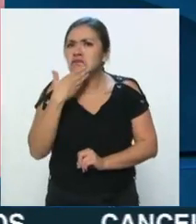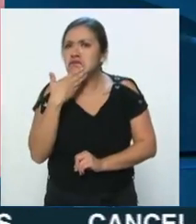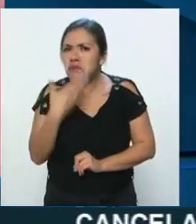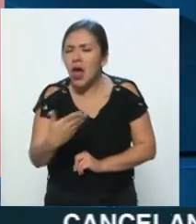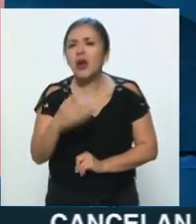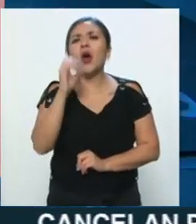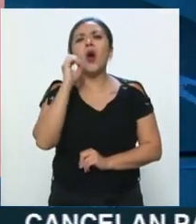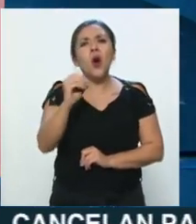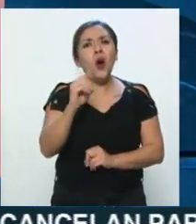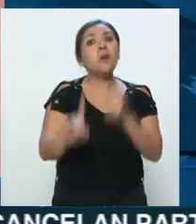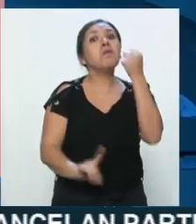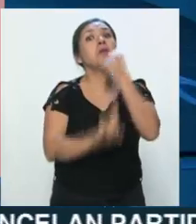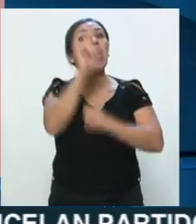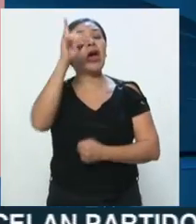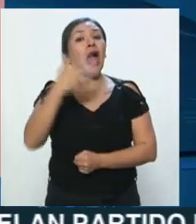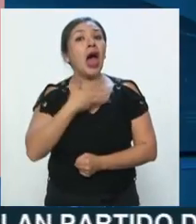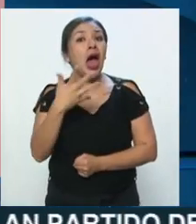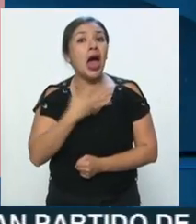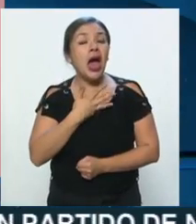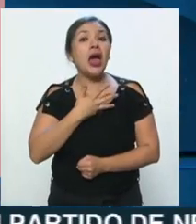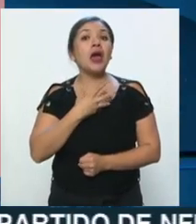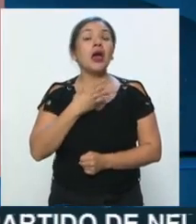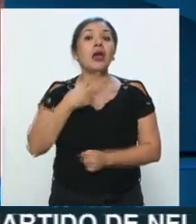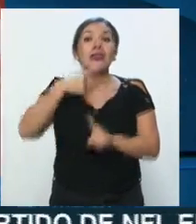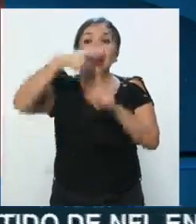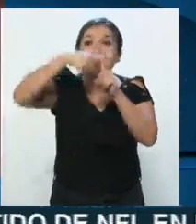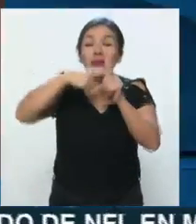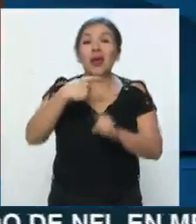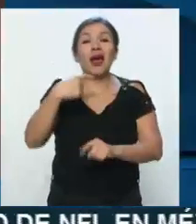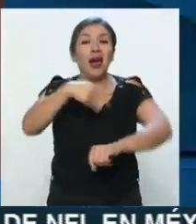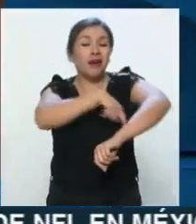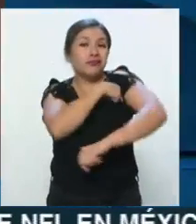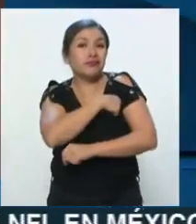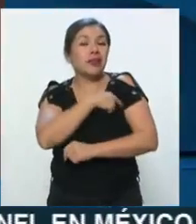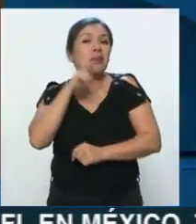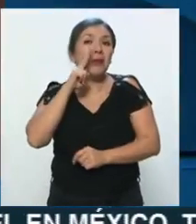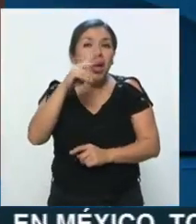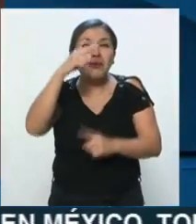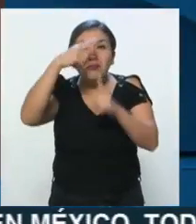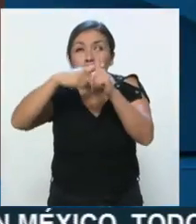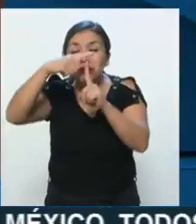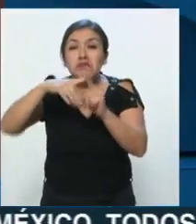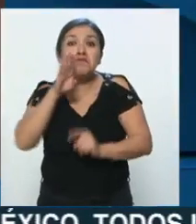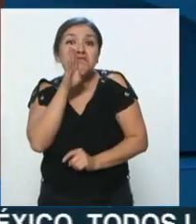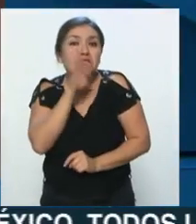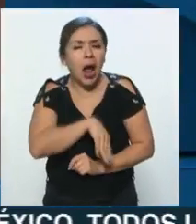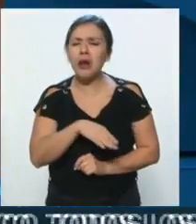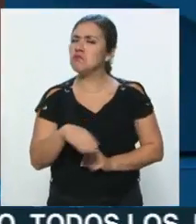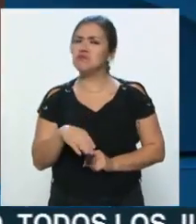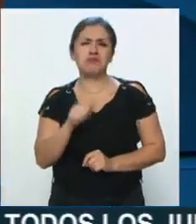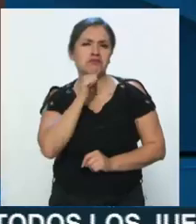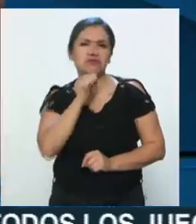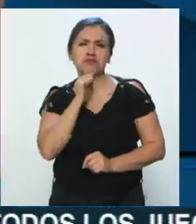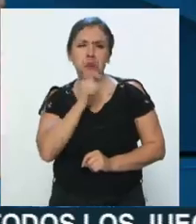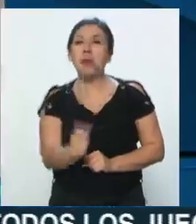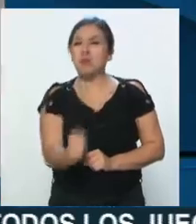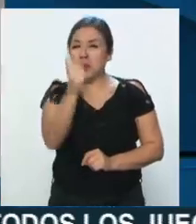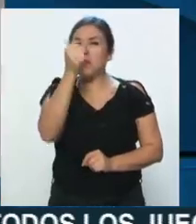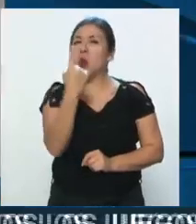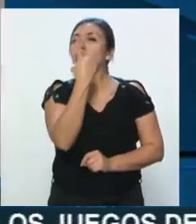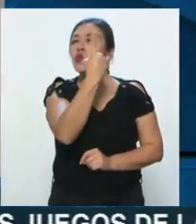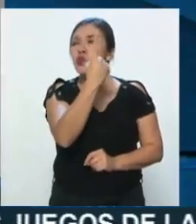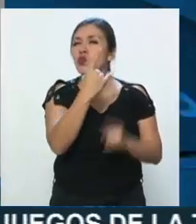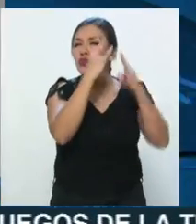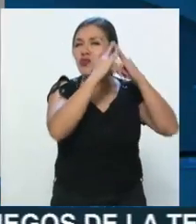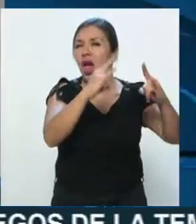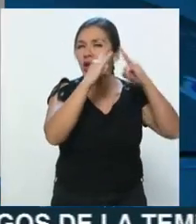tenido ningún caso donde tengan temperatura fuera de la normal, sí tuvimos al principio que cerrar